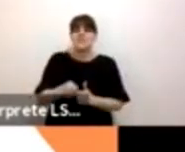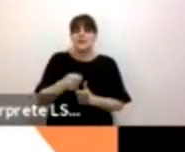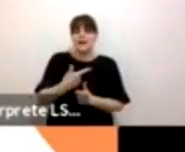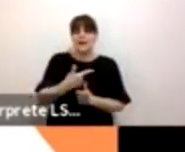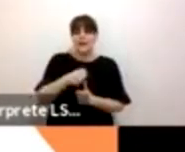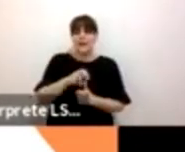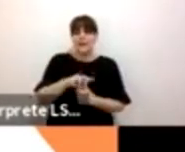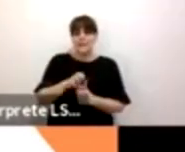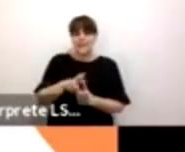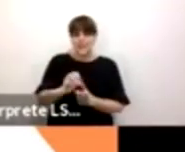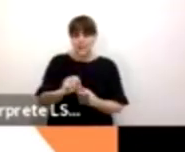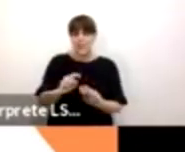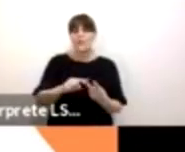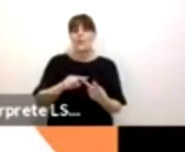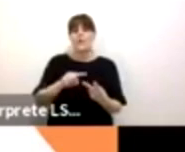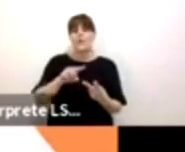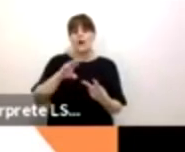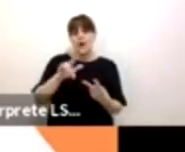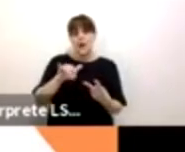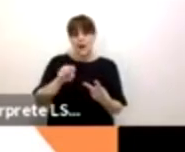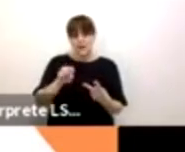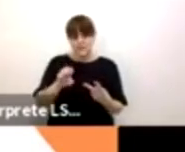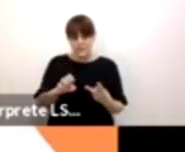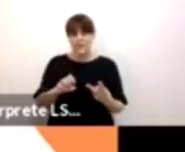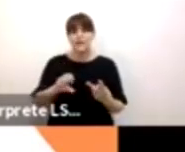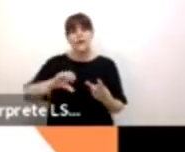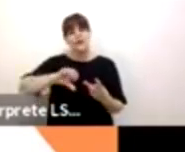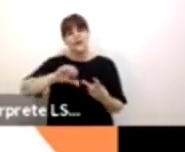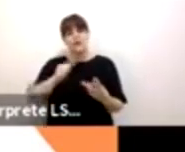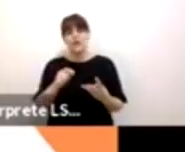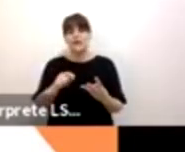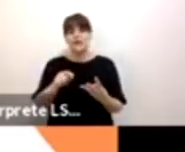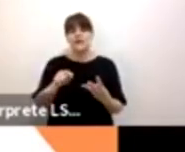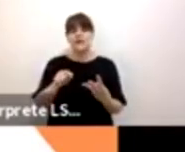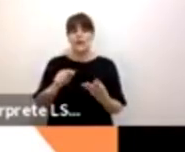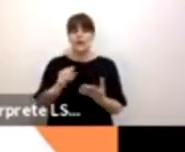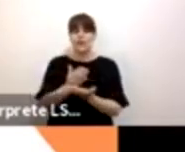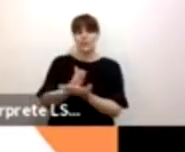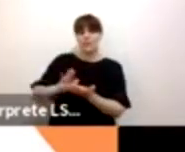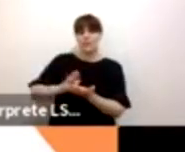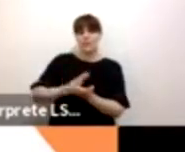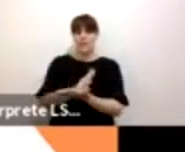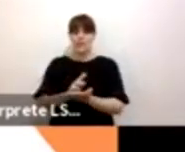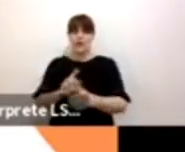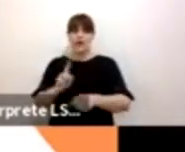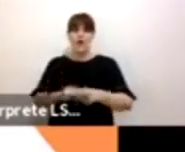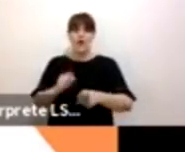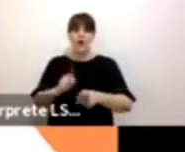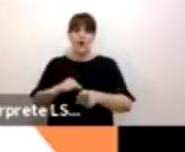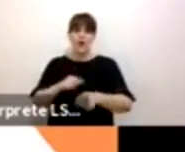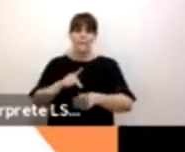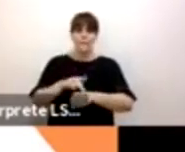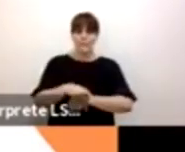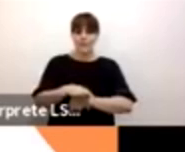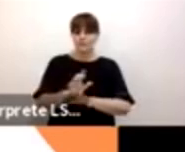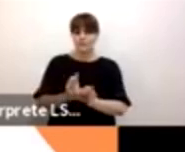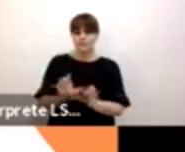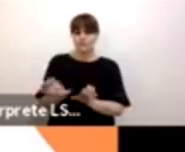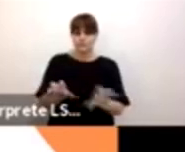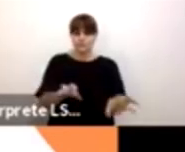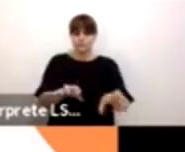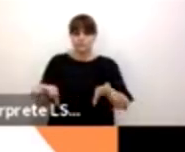clase etaria y también hay otras dimensiones raciales, porque la manera que se abordan estas